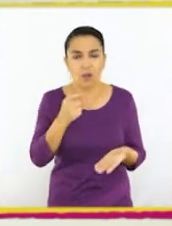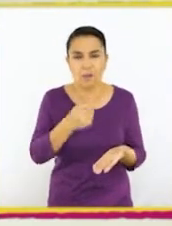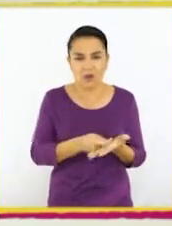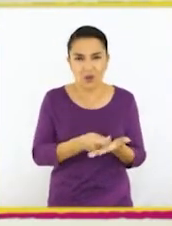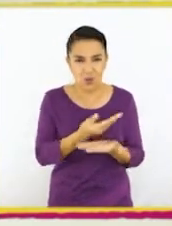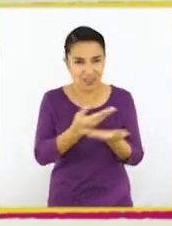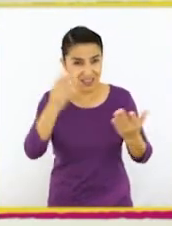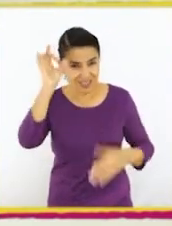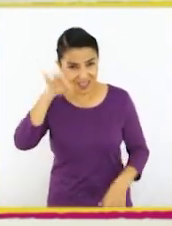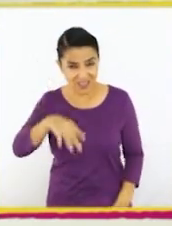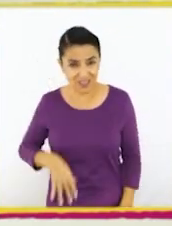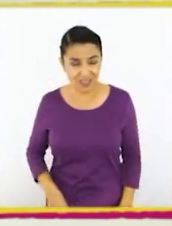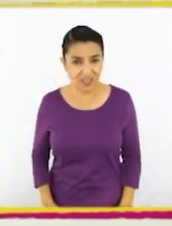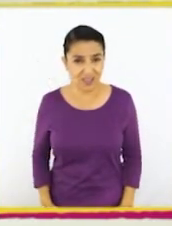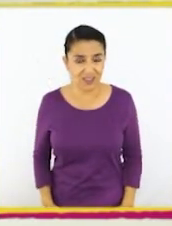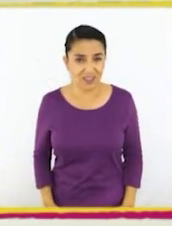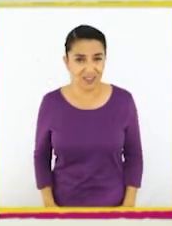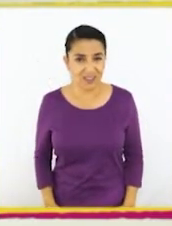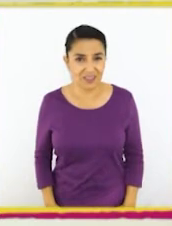¿Ustedes saben algo de todo esto?